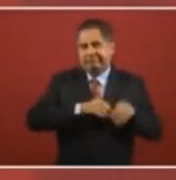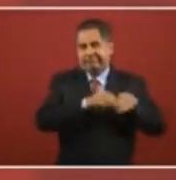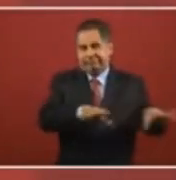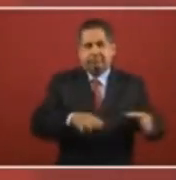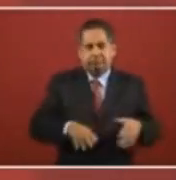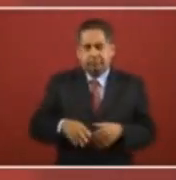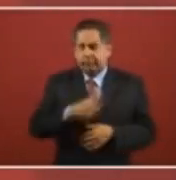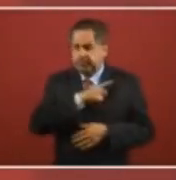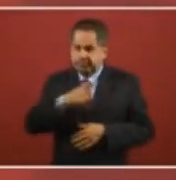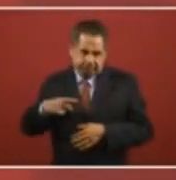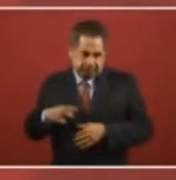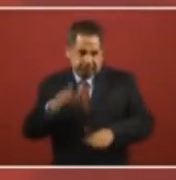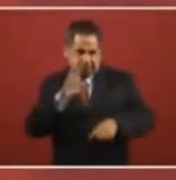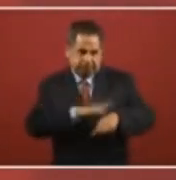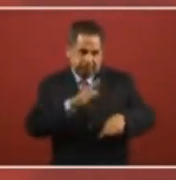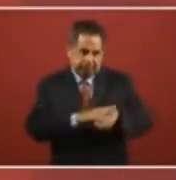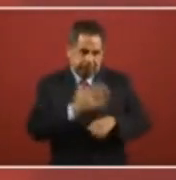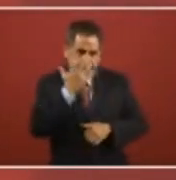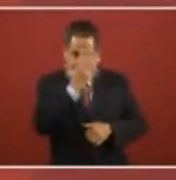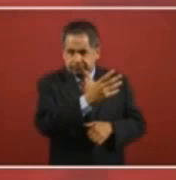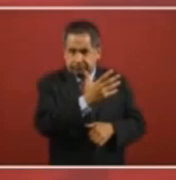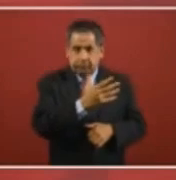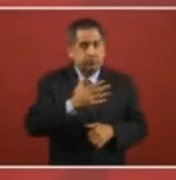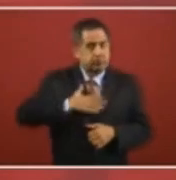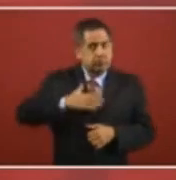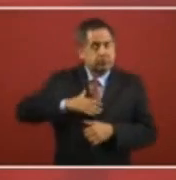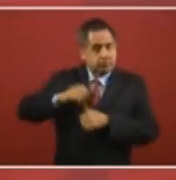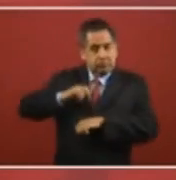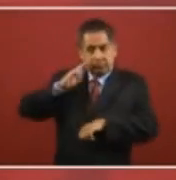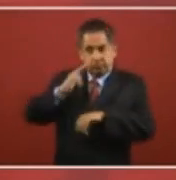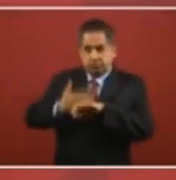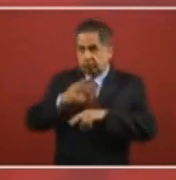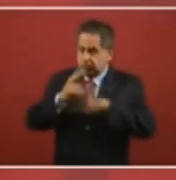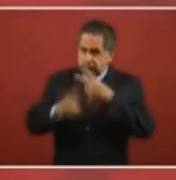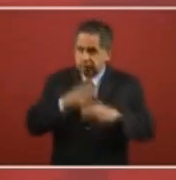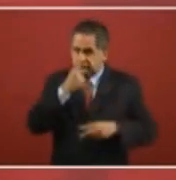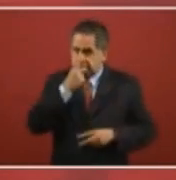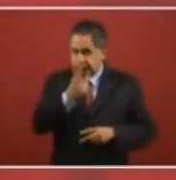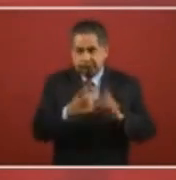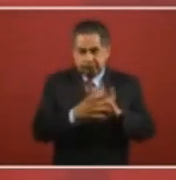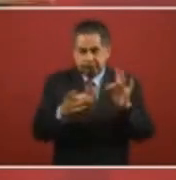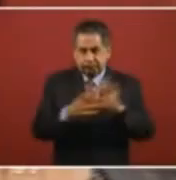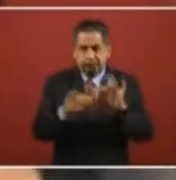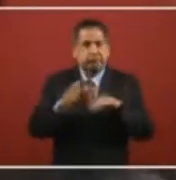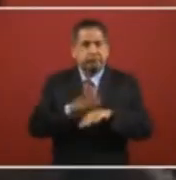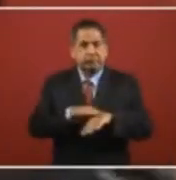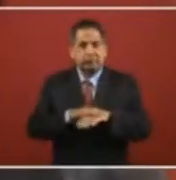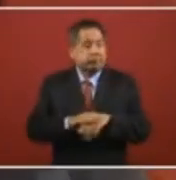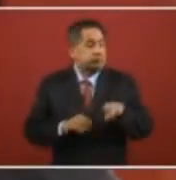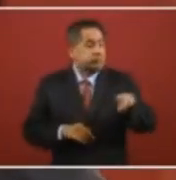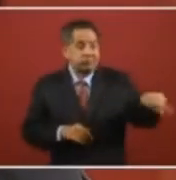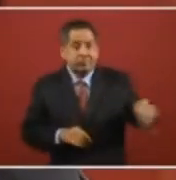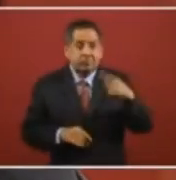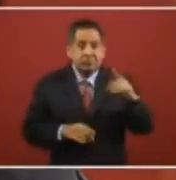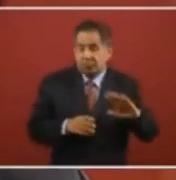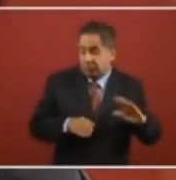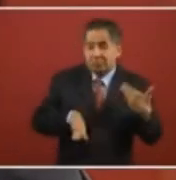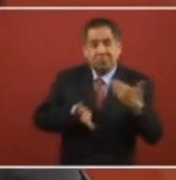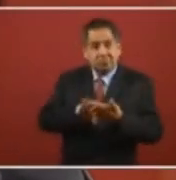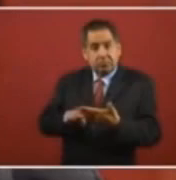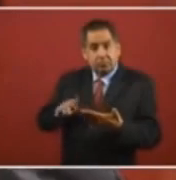lo tiene que decir y sostener y a México le toca esa encomienda. ¿Por qué? Porque está enfilado contra nuestros connacionales